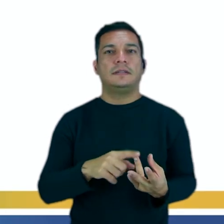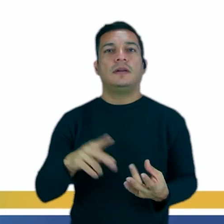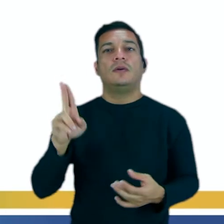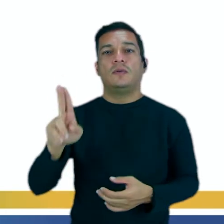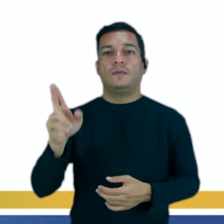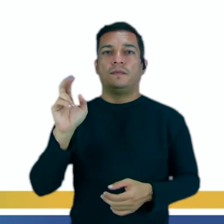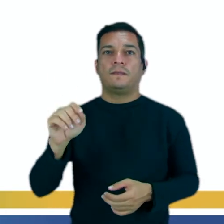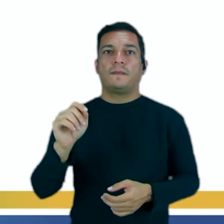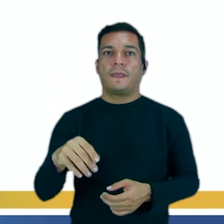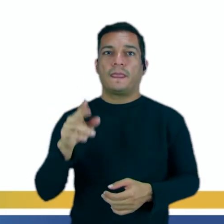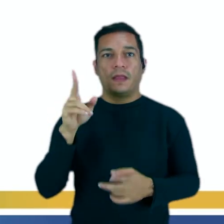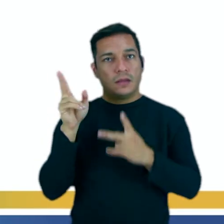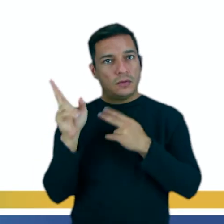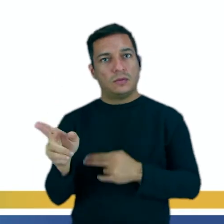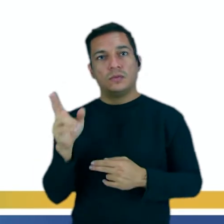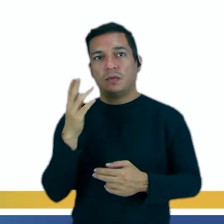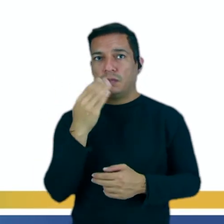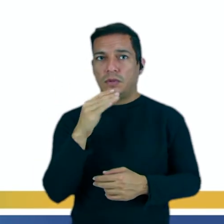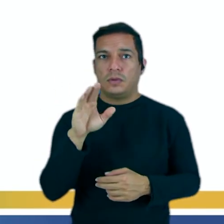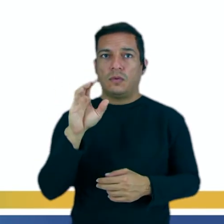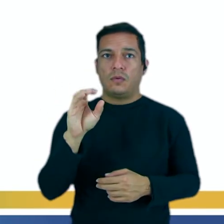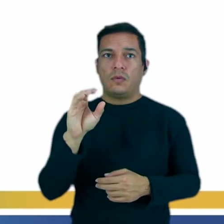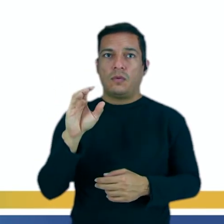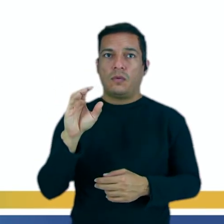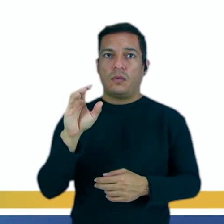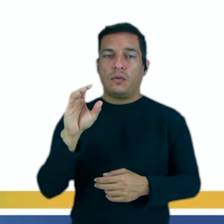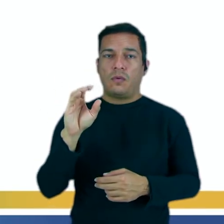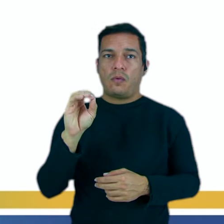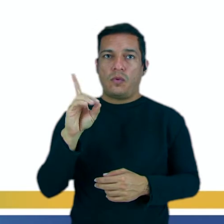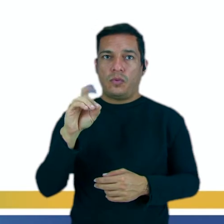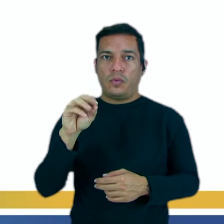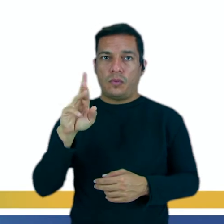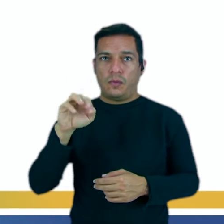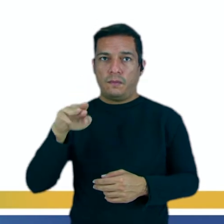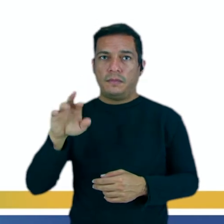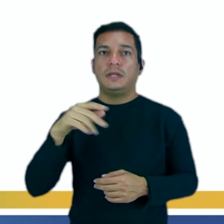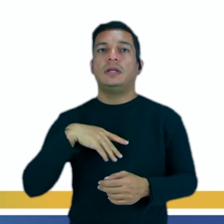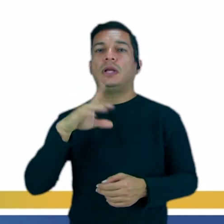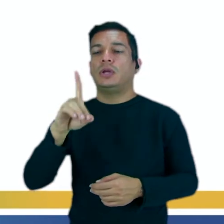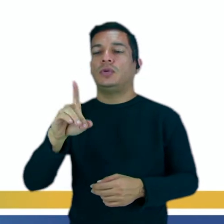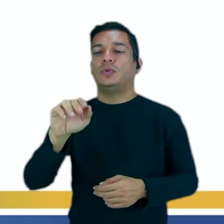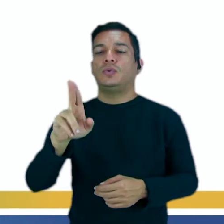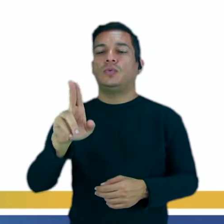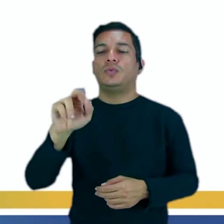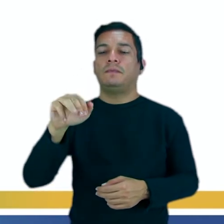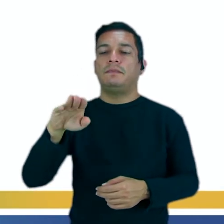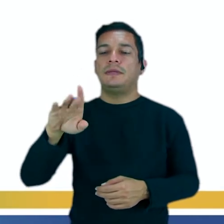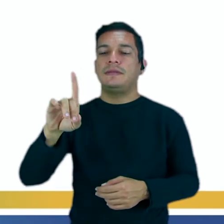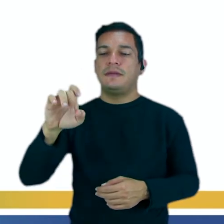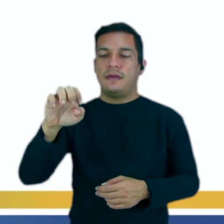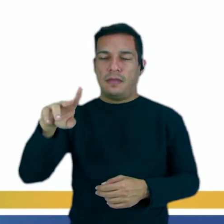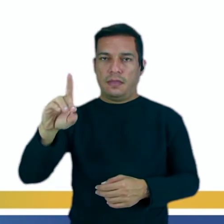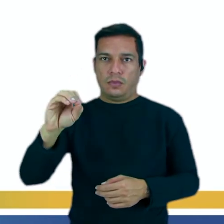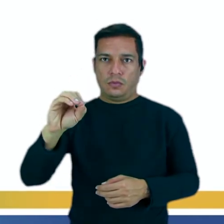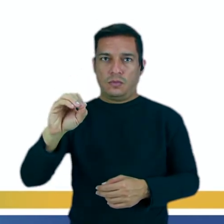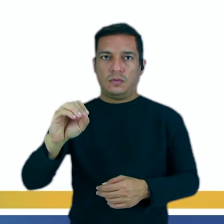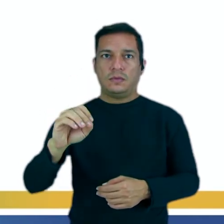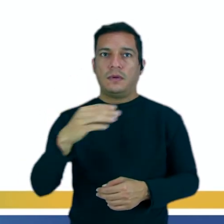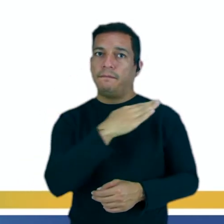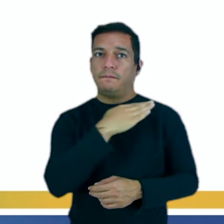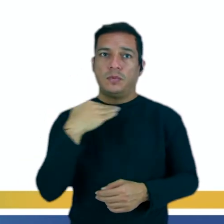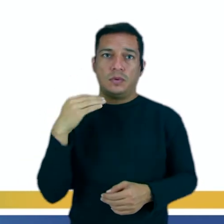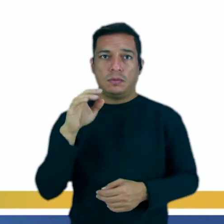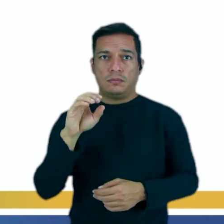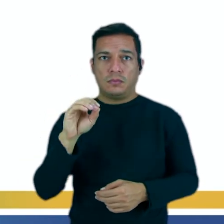Entonces, ¿o? Dormí con O, pasamos a U en el gerundio, durmiendo, ¿sí? Morrí con O,